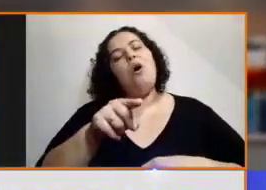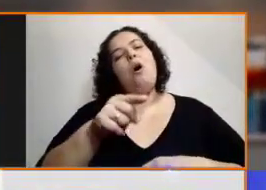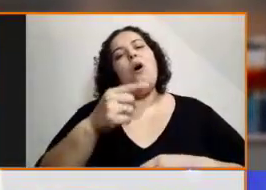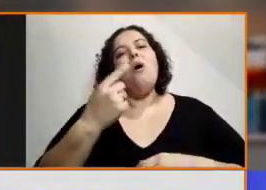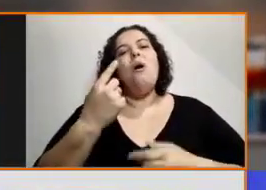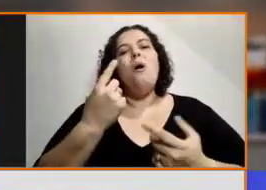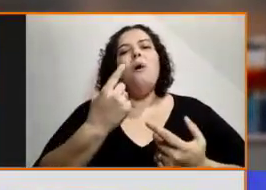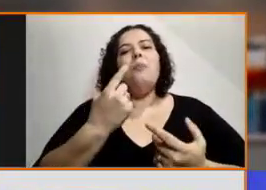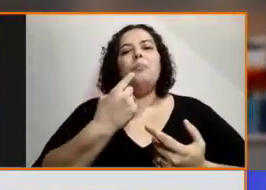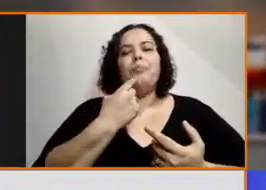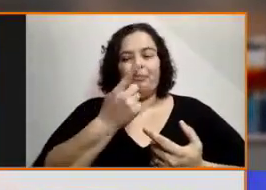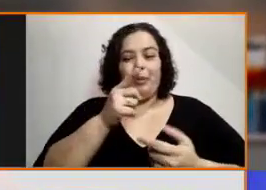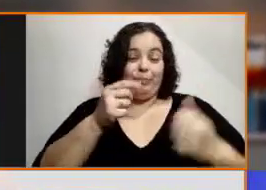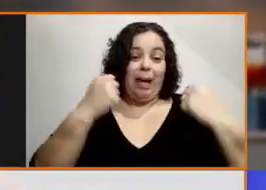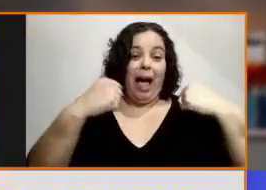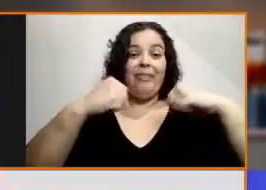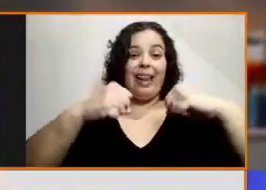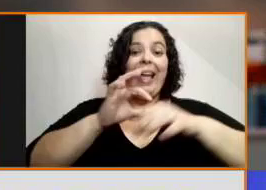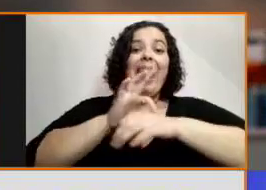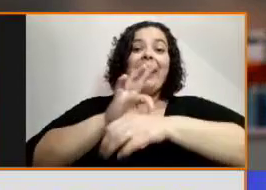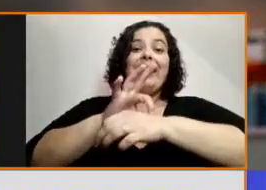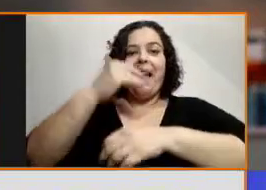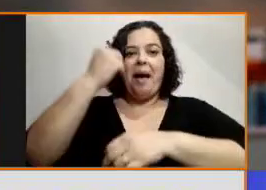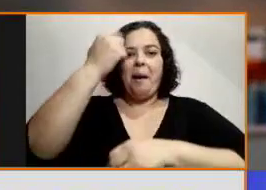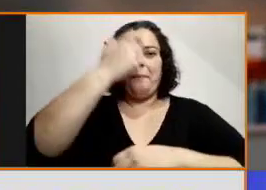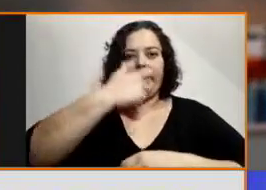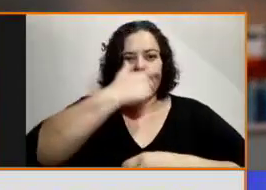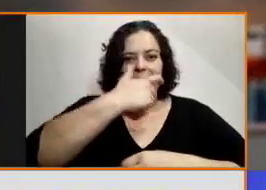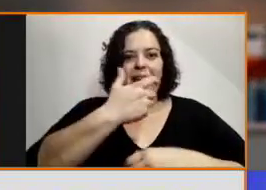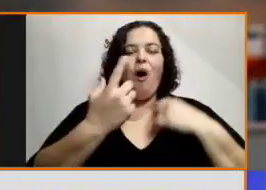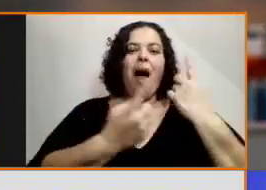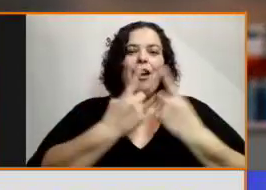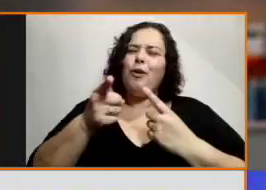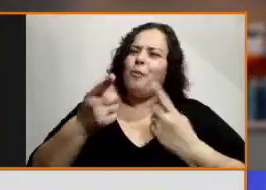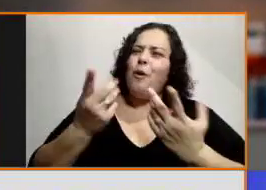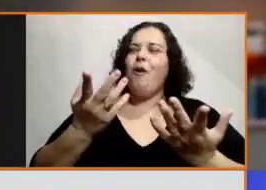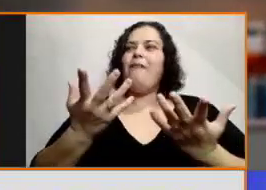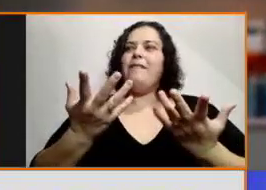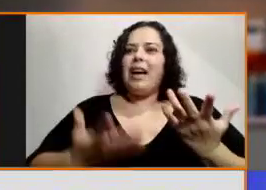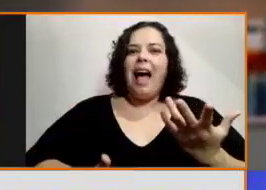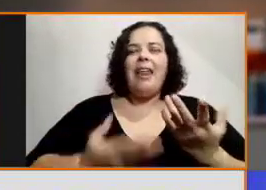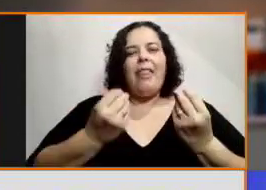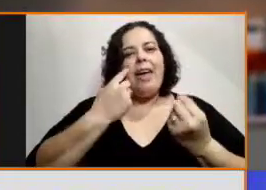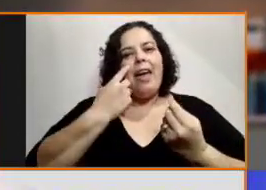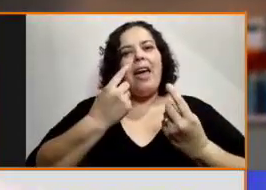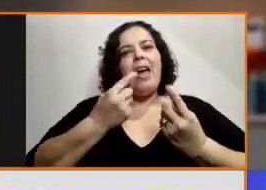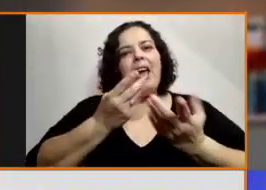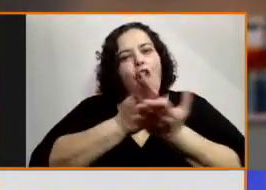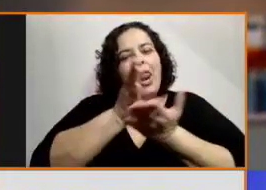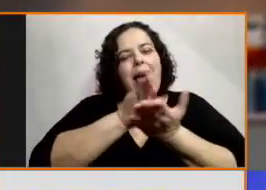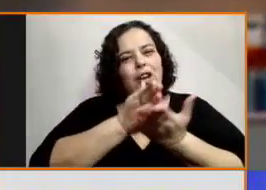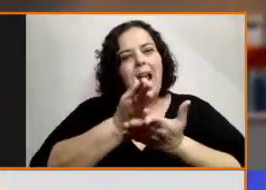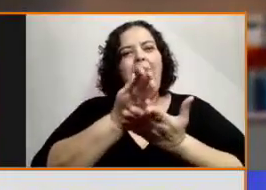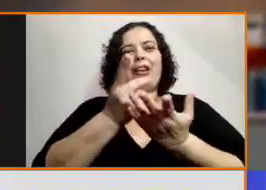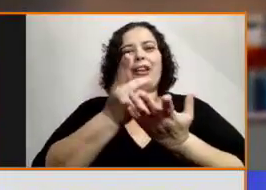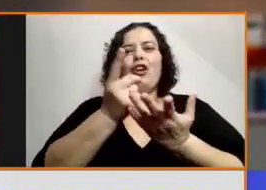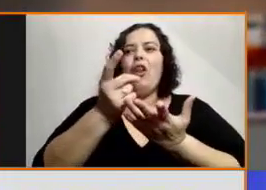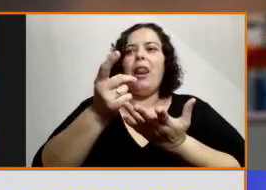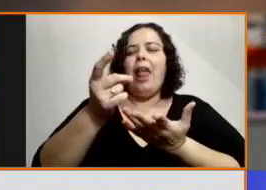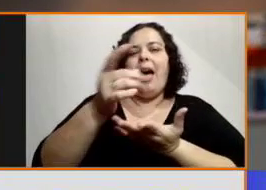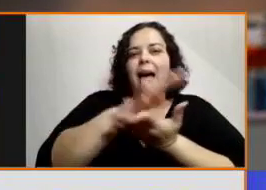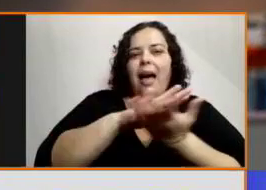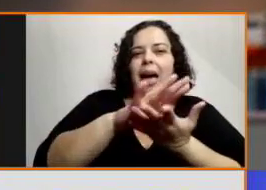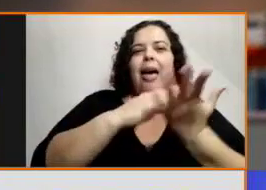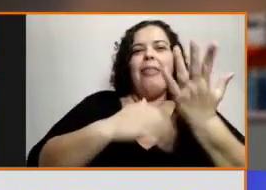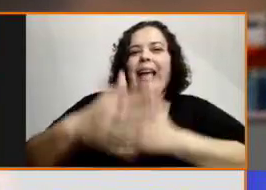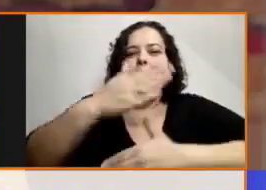por colaborar con la causa de la discapacidad en cualquiera de sus formas. ¿Eso es por un vínculo personal con la discapacidad? ¿Es un